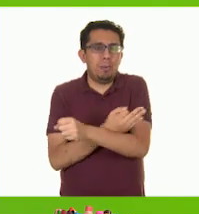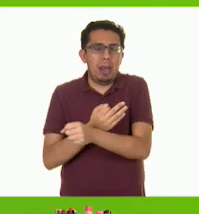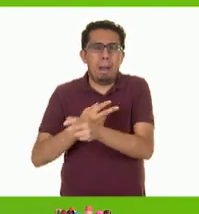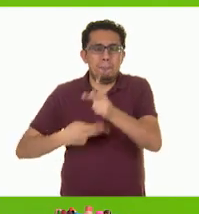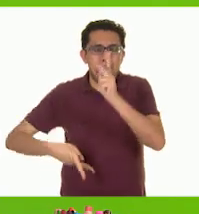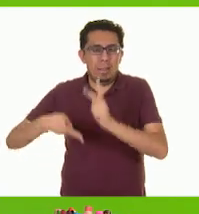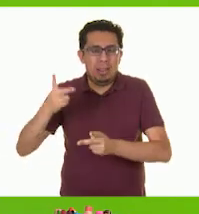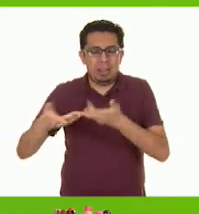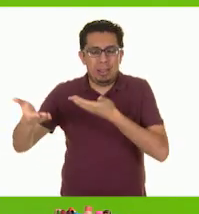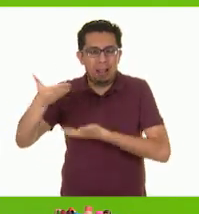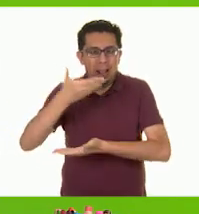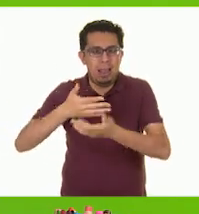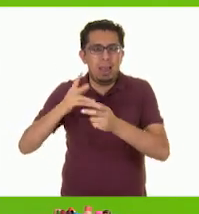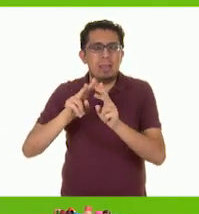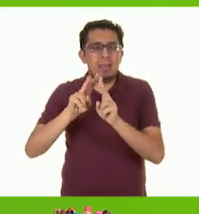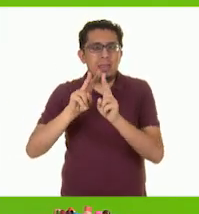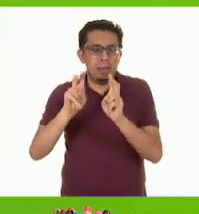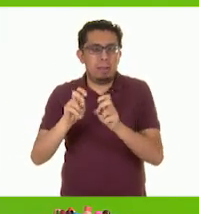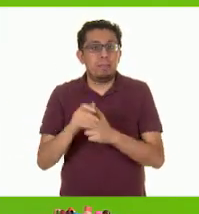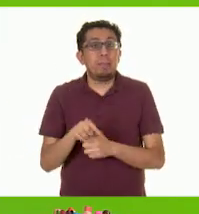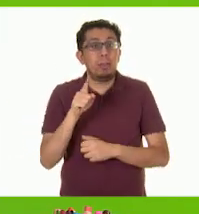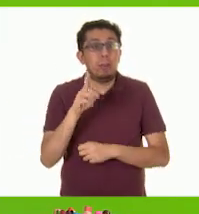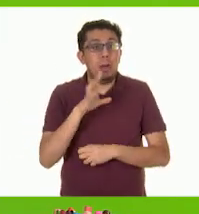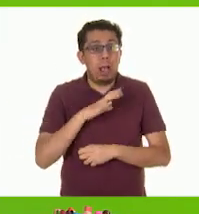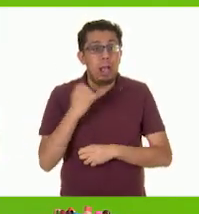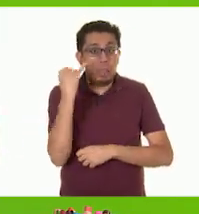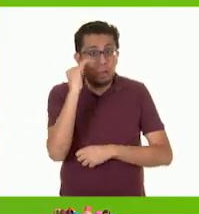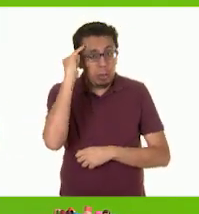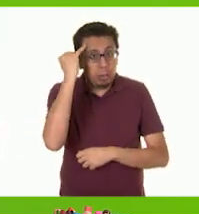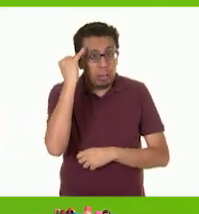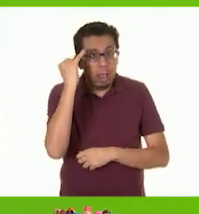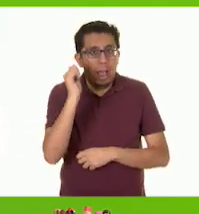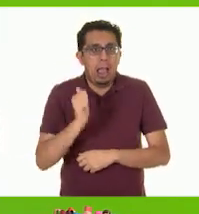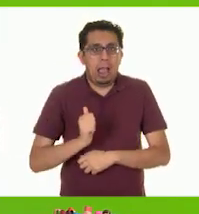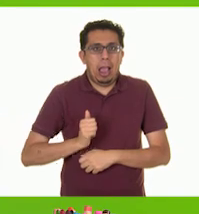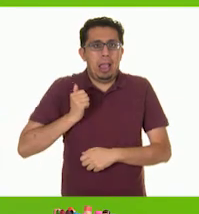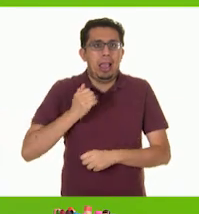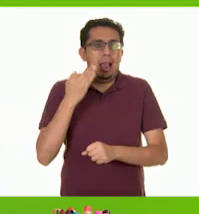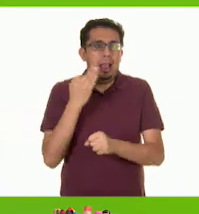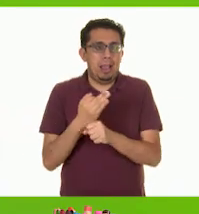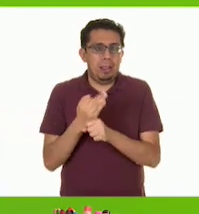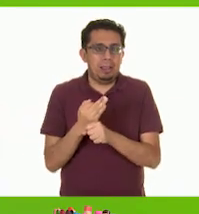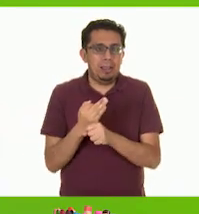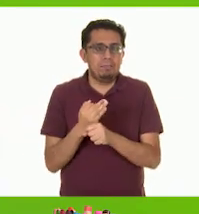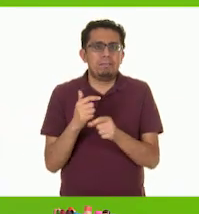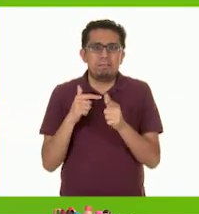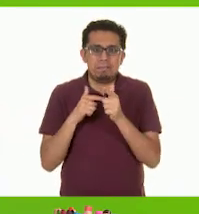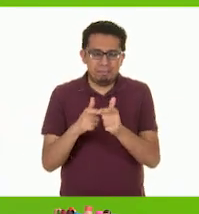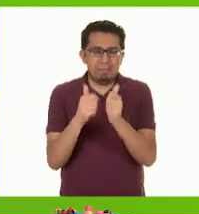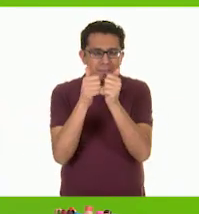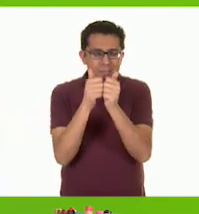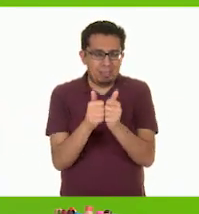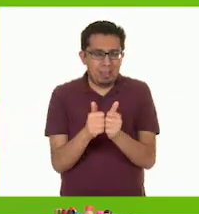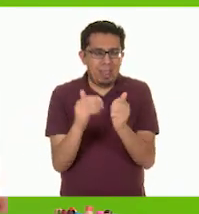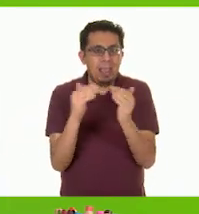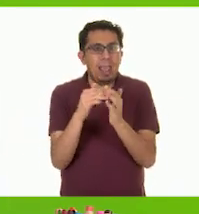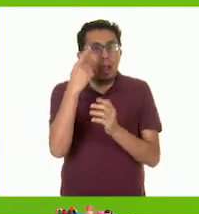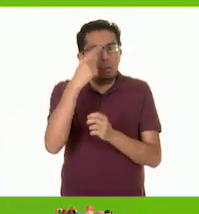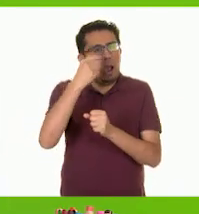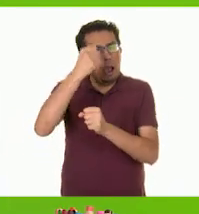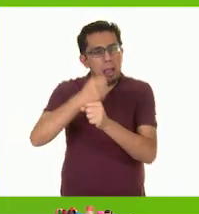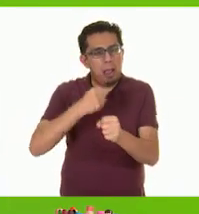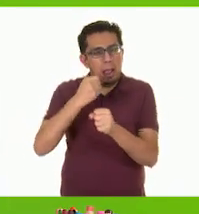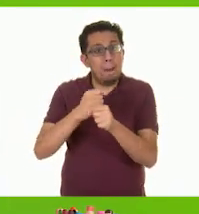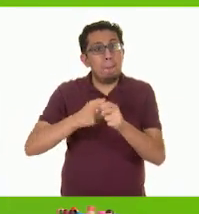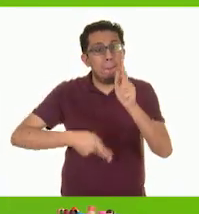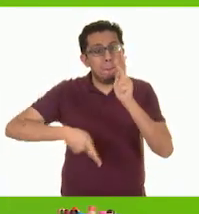con tu familia. Y si tienes la fortuna de hablar una lengua indígena, aprovecha este momento que seguimos en casa para practicarla y